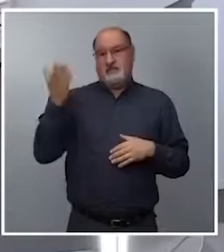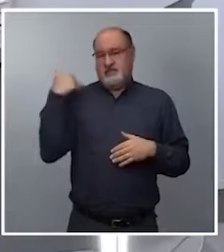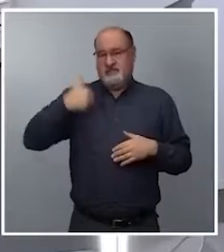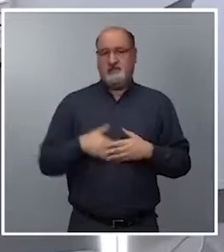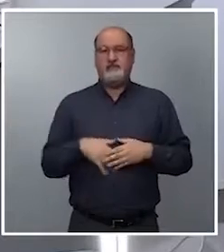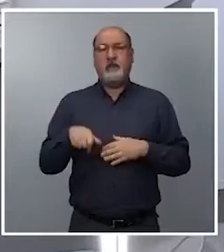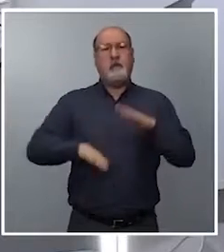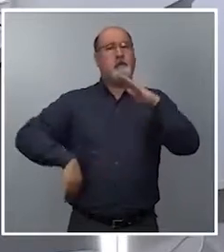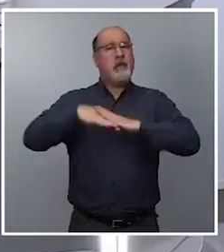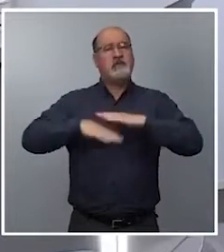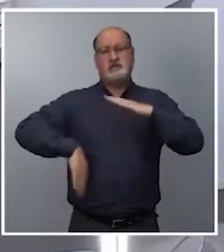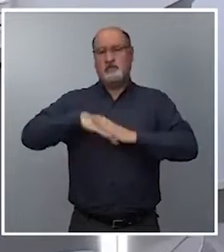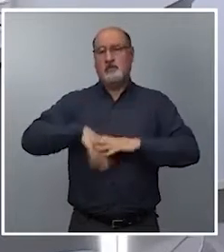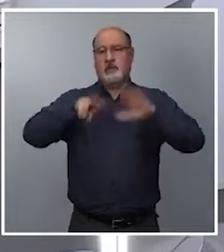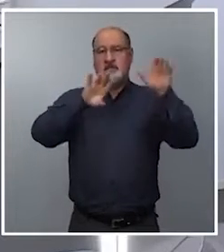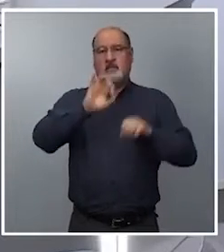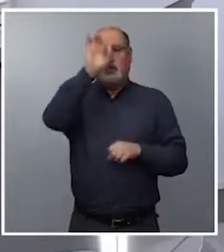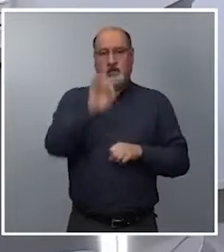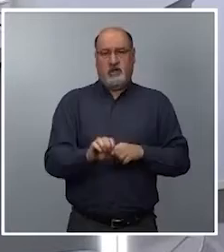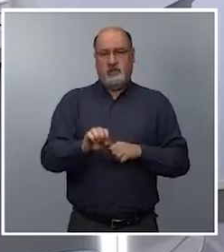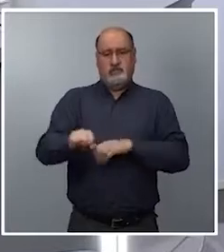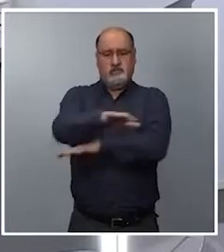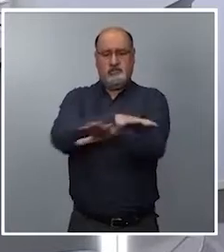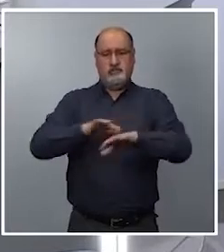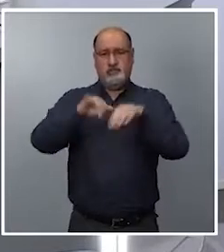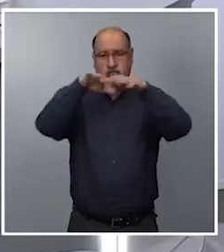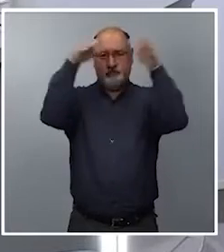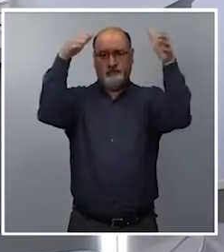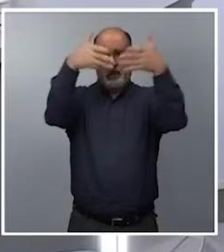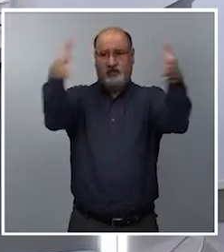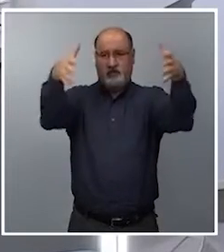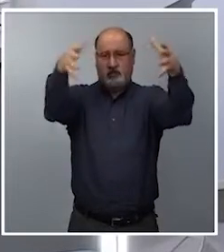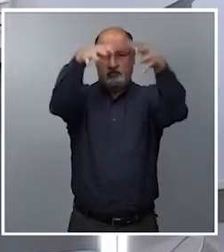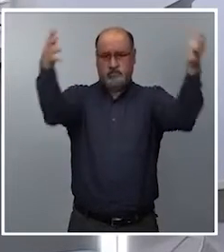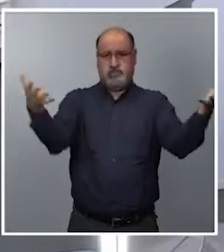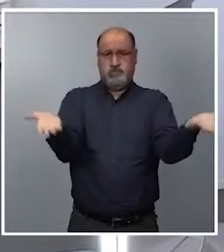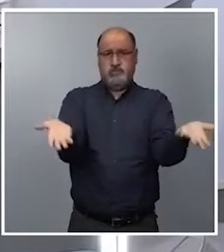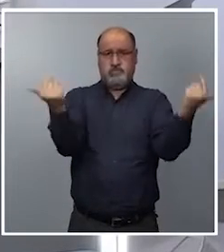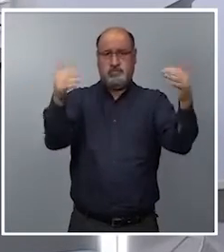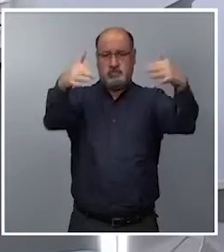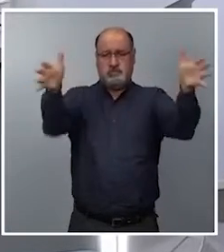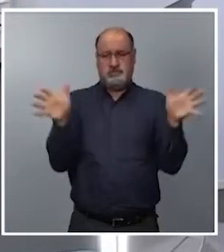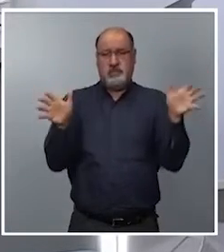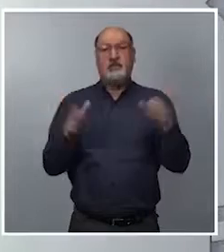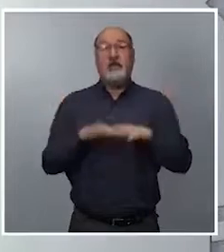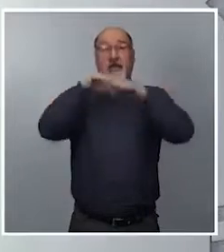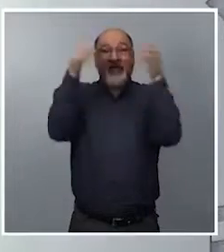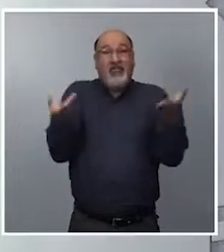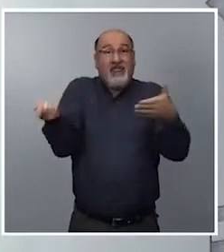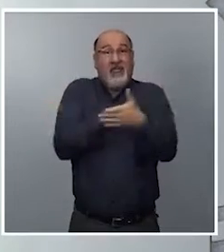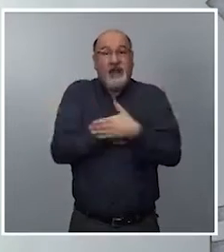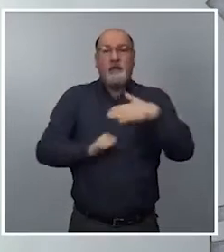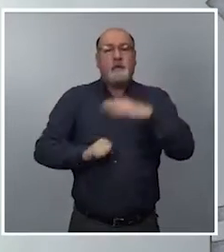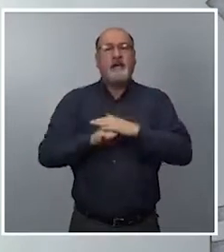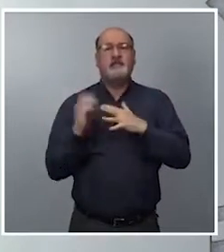máximo del 75% para eventos en recintos abiertos y un aforo máximo hasta el 50% para